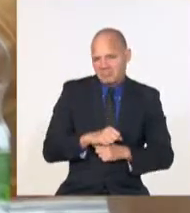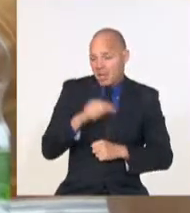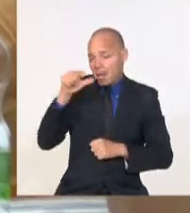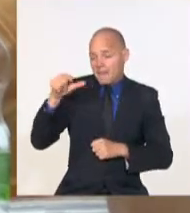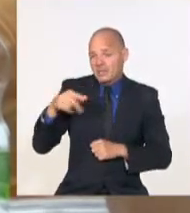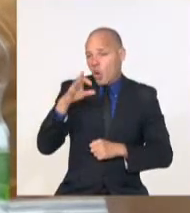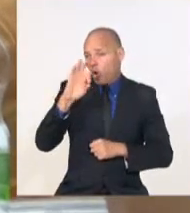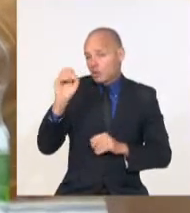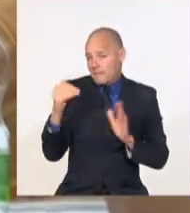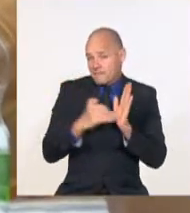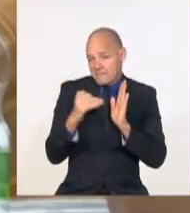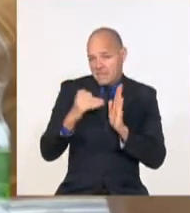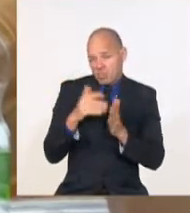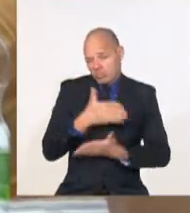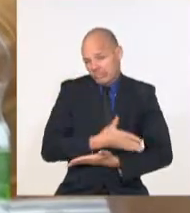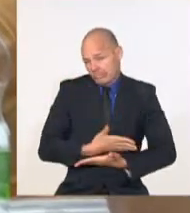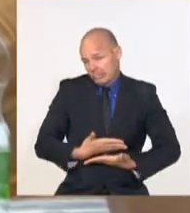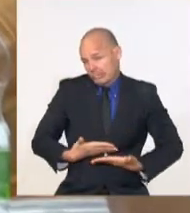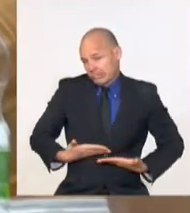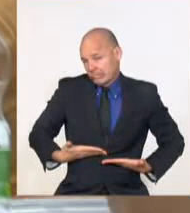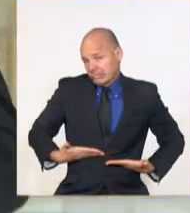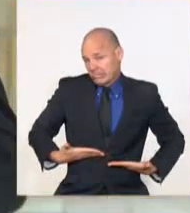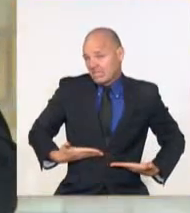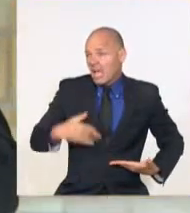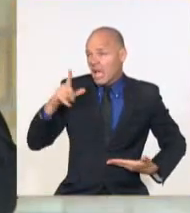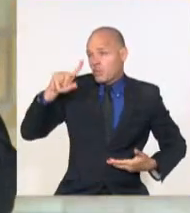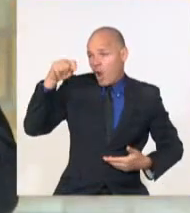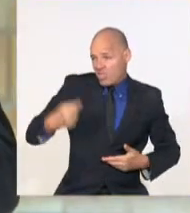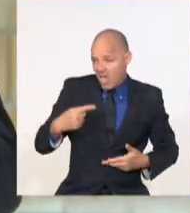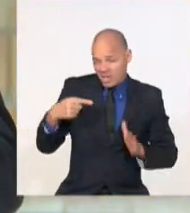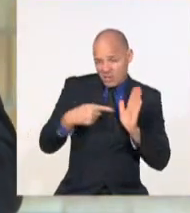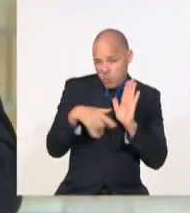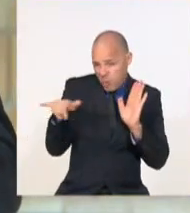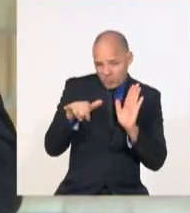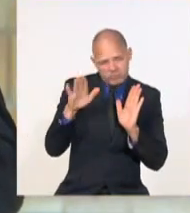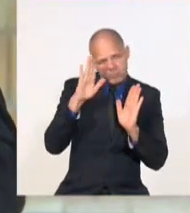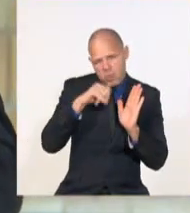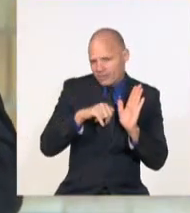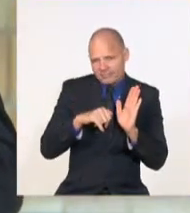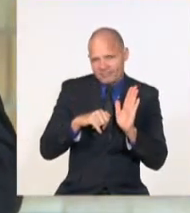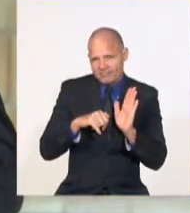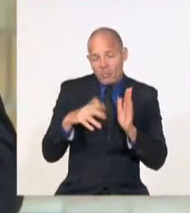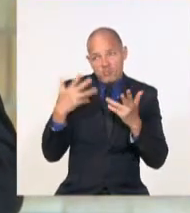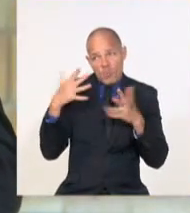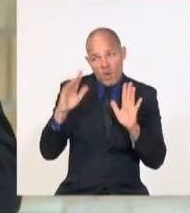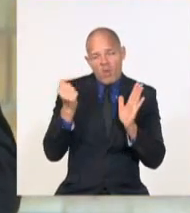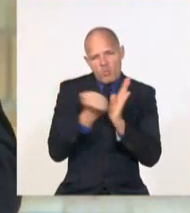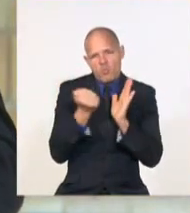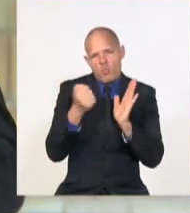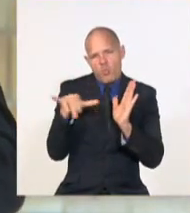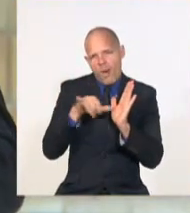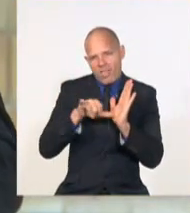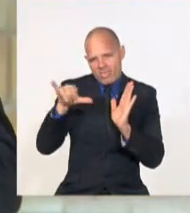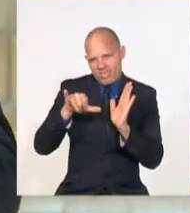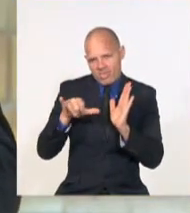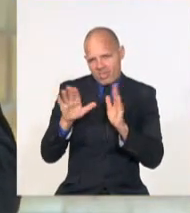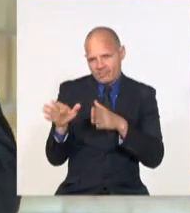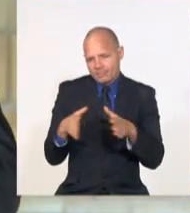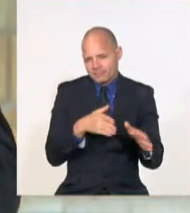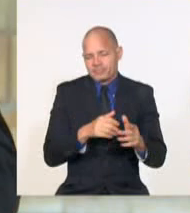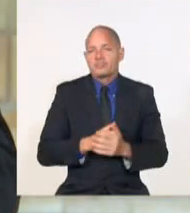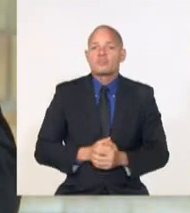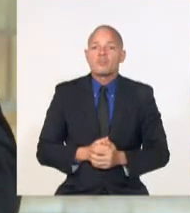pudieran dictaminar una ley como la estamos haciendo los cubanos en el día de hoy. Los parlamentarios cubanos pusieron especial énfasis en la